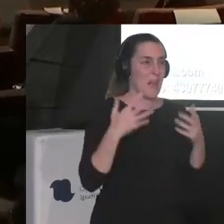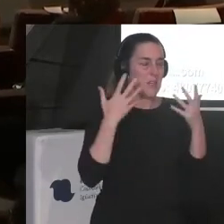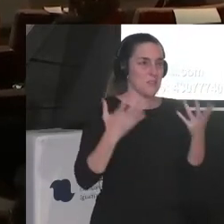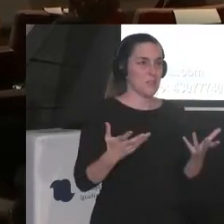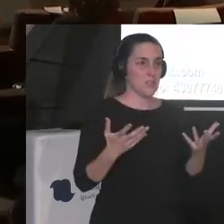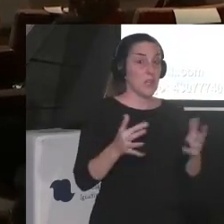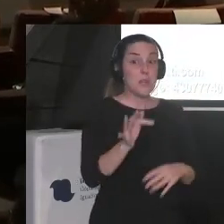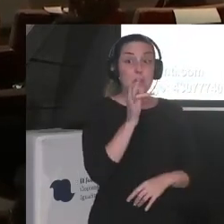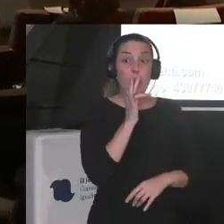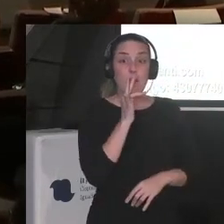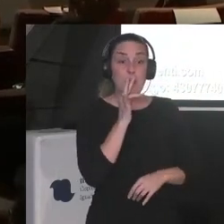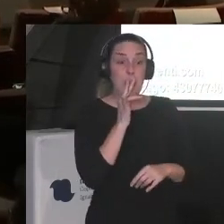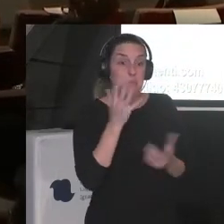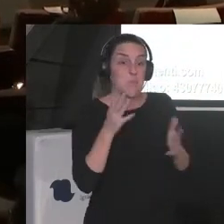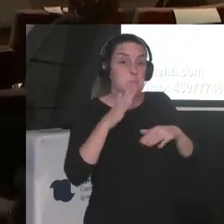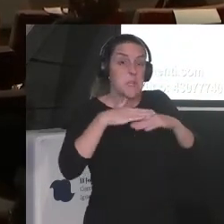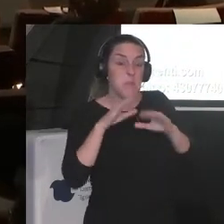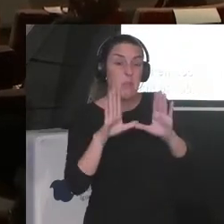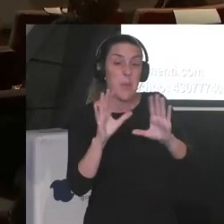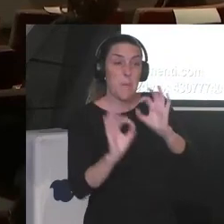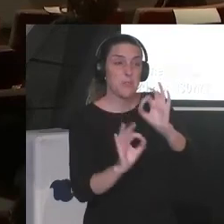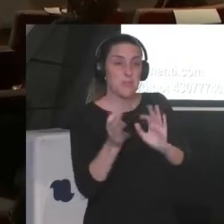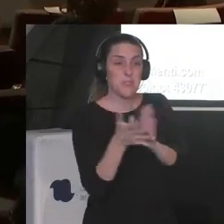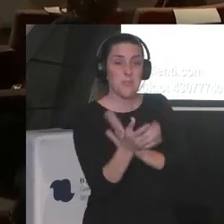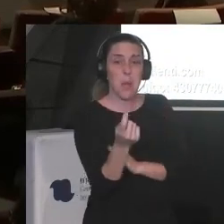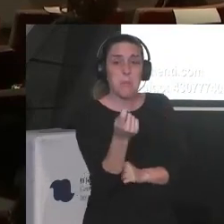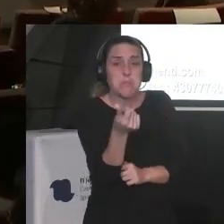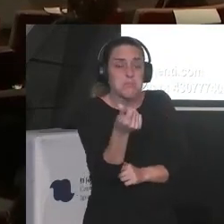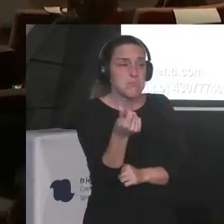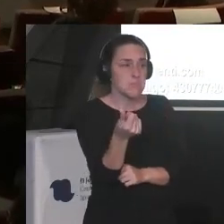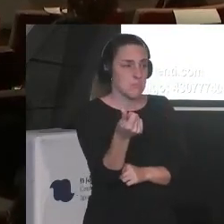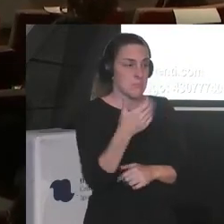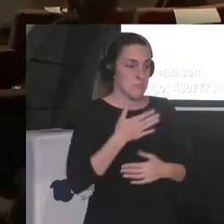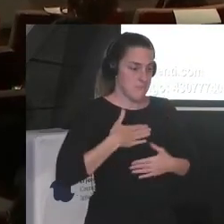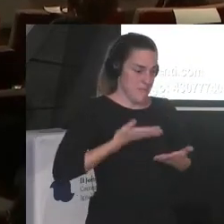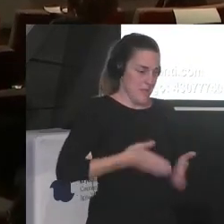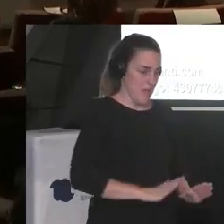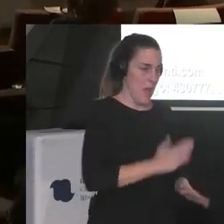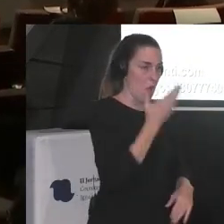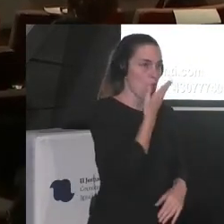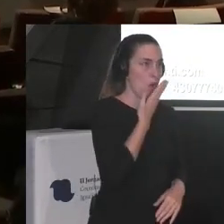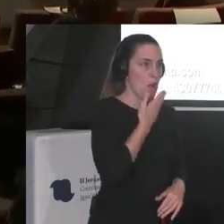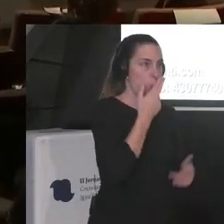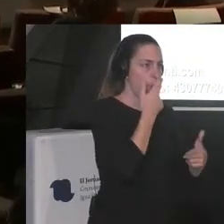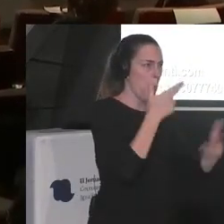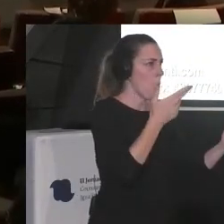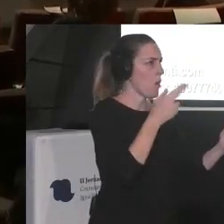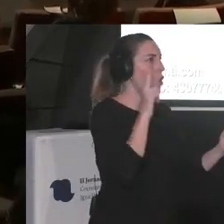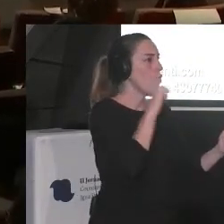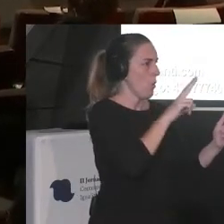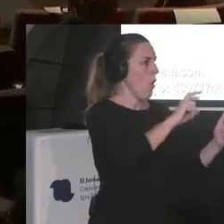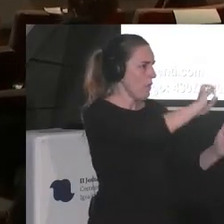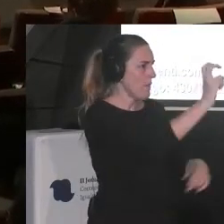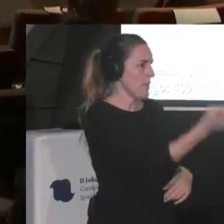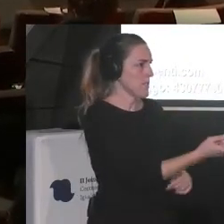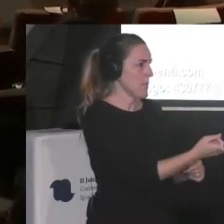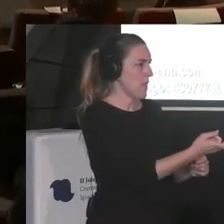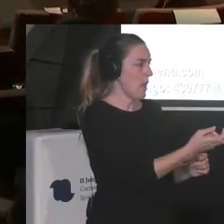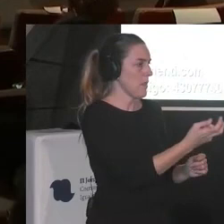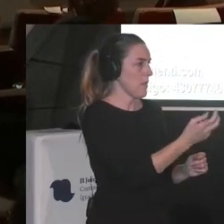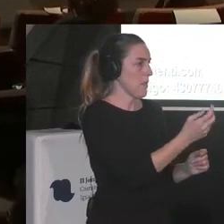que no está llegando y lo digo una parte enorme que no está llegando porque mi hija está en un colegio público y sí que veo mayor diversidad en número